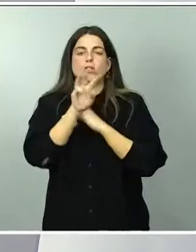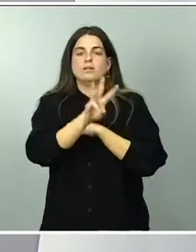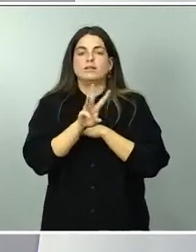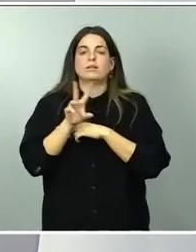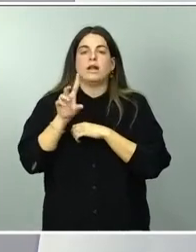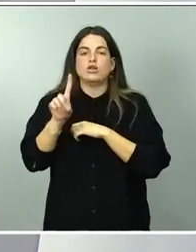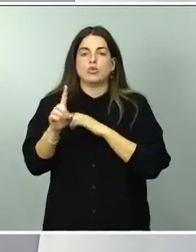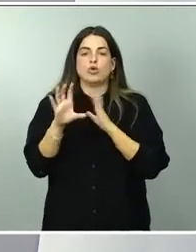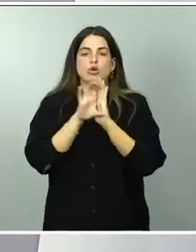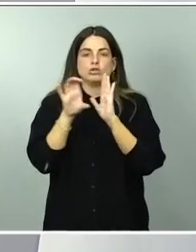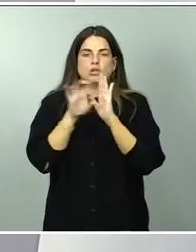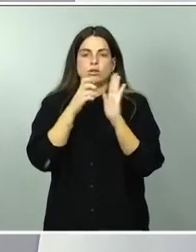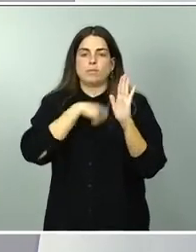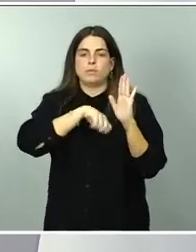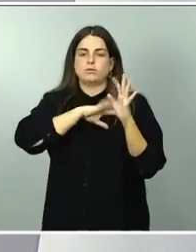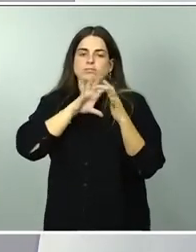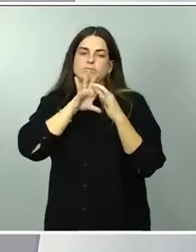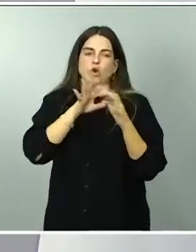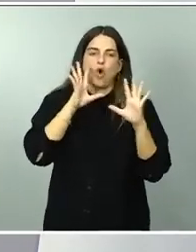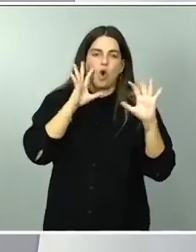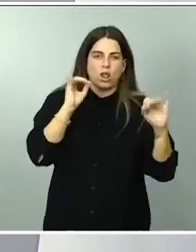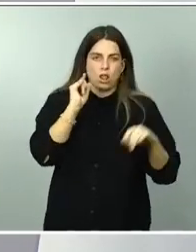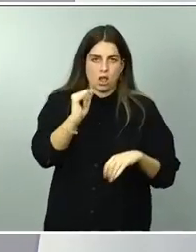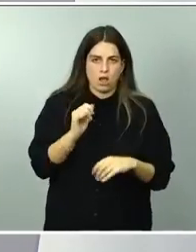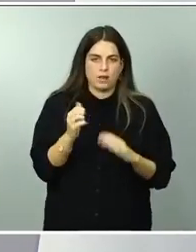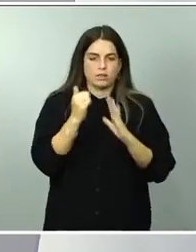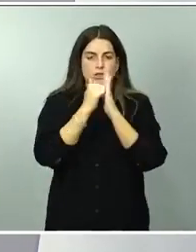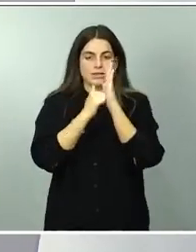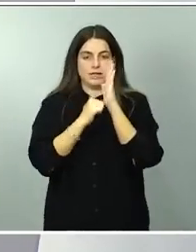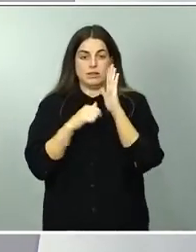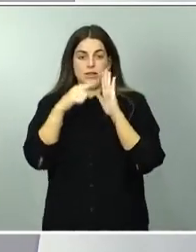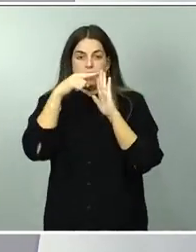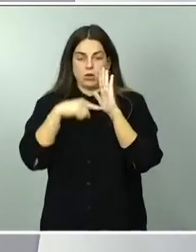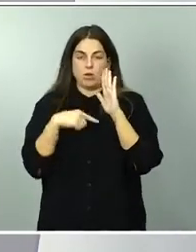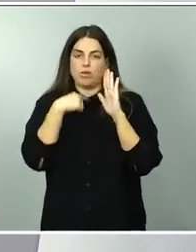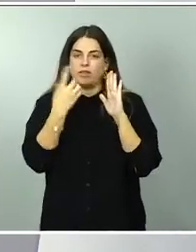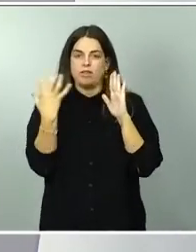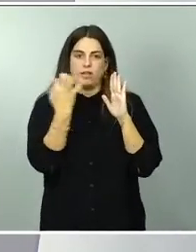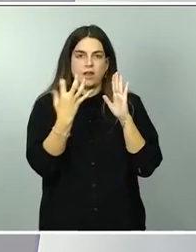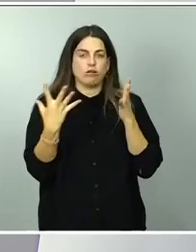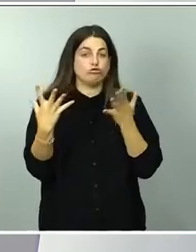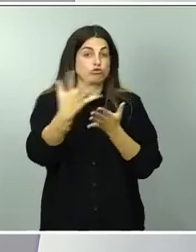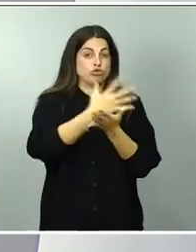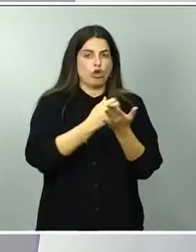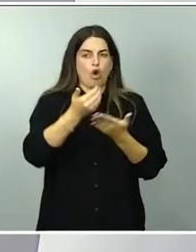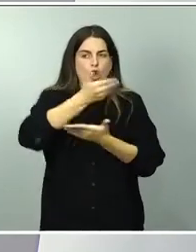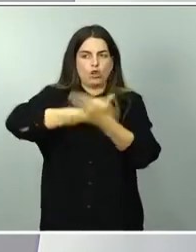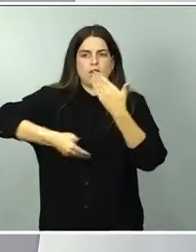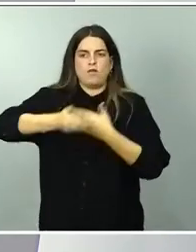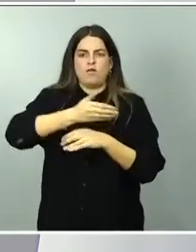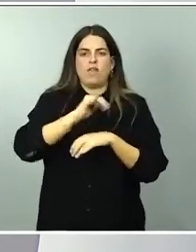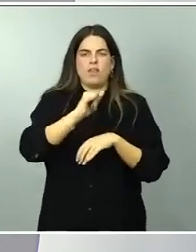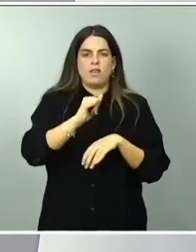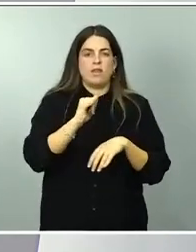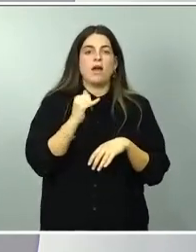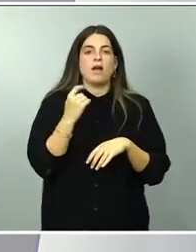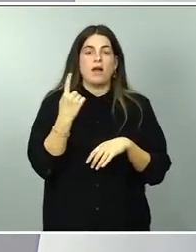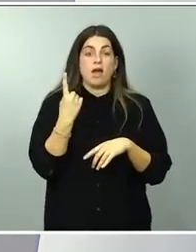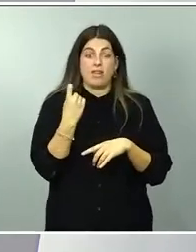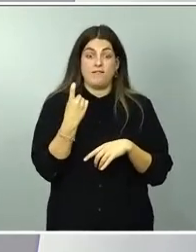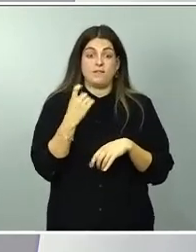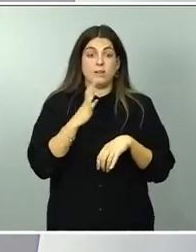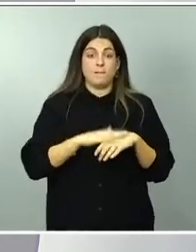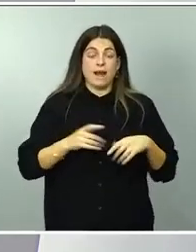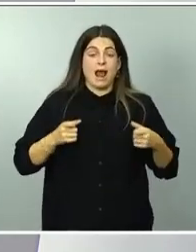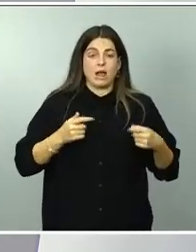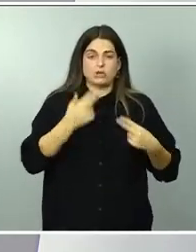la Constitución española. Un artículo que establece que todos tienen que contribuir al sostenimiento de los gastos públicos de